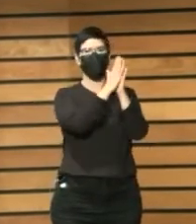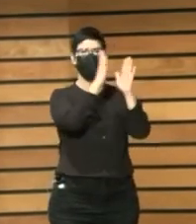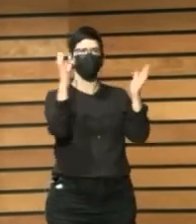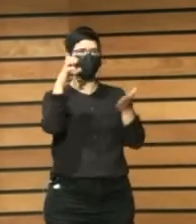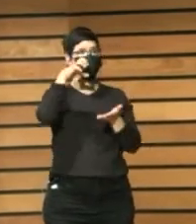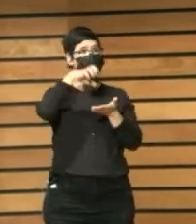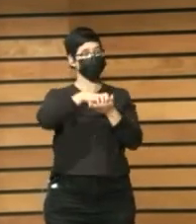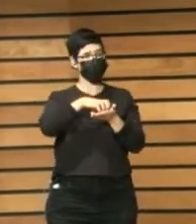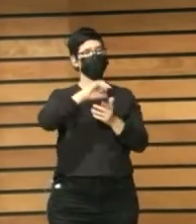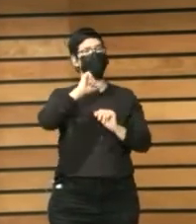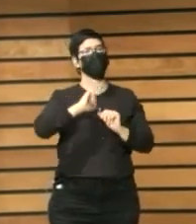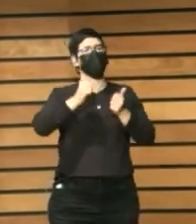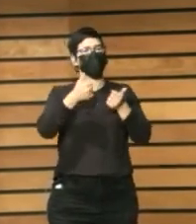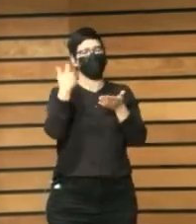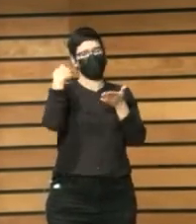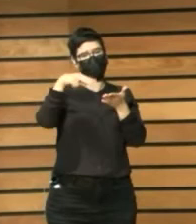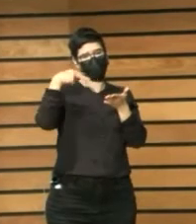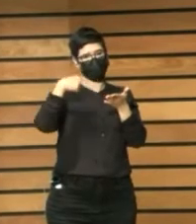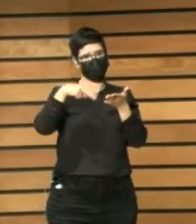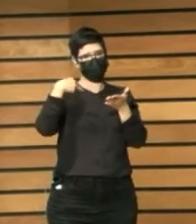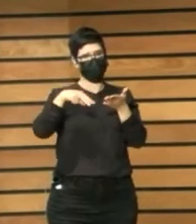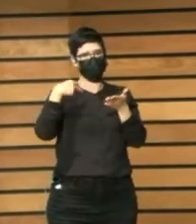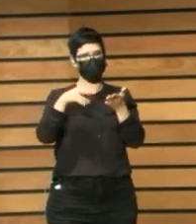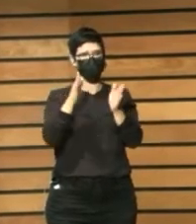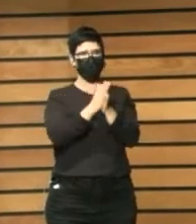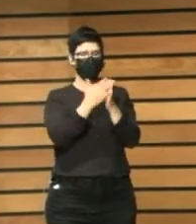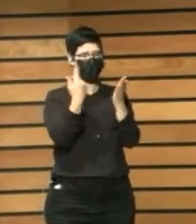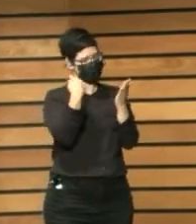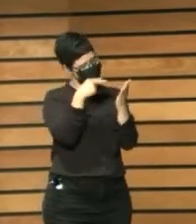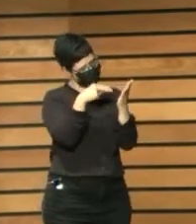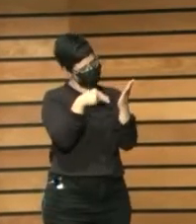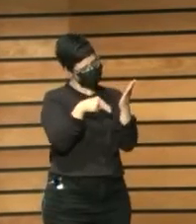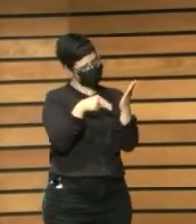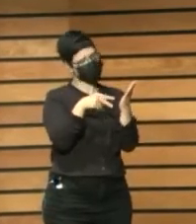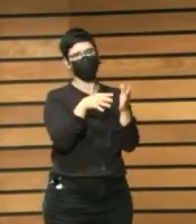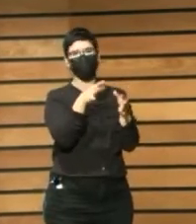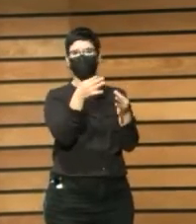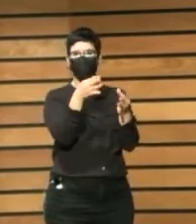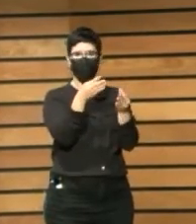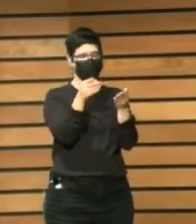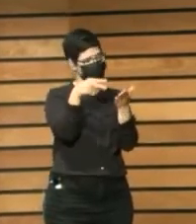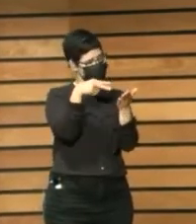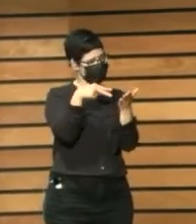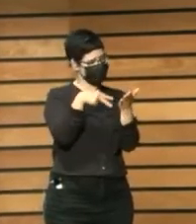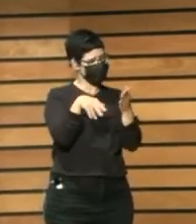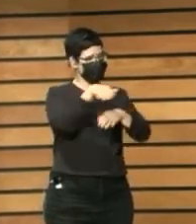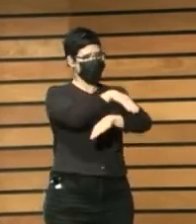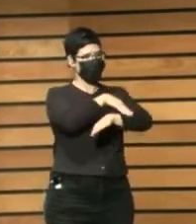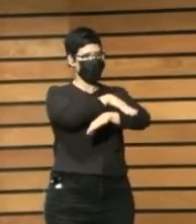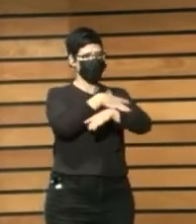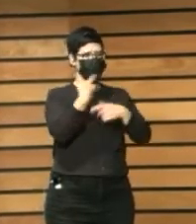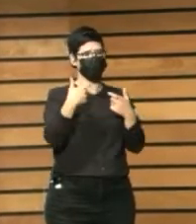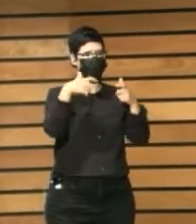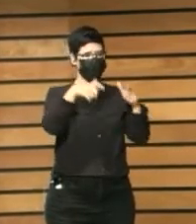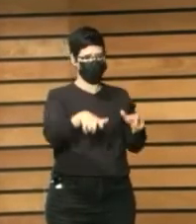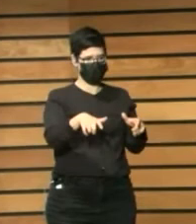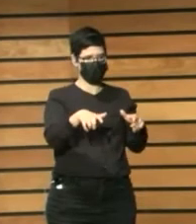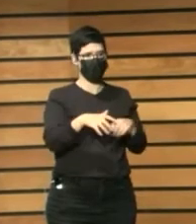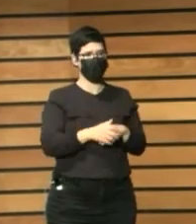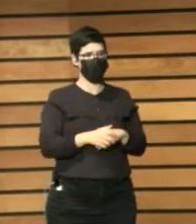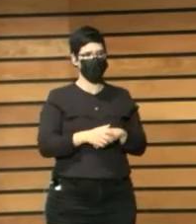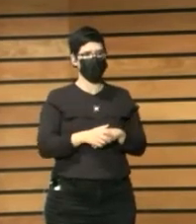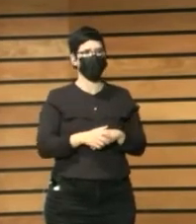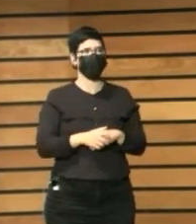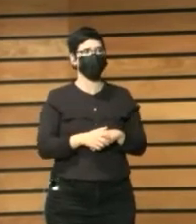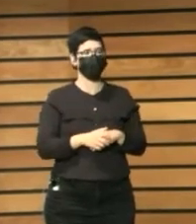Empezó a leer Una especie De panfleto Del gobierno local Y después También estuvo Mirando Una información Que